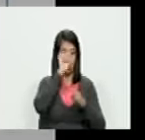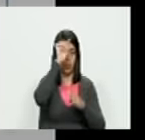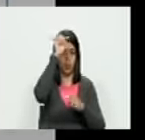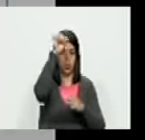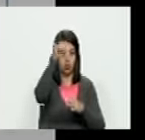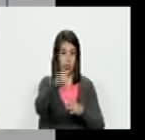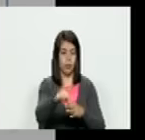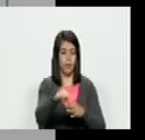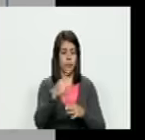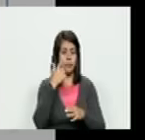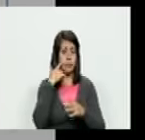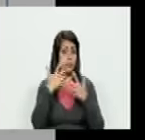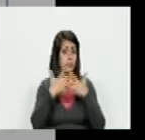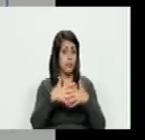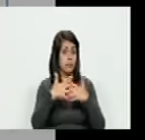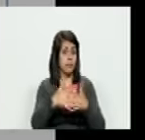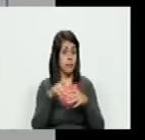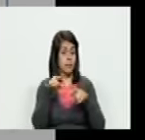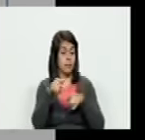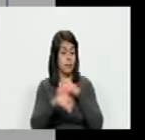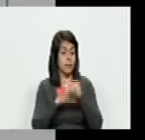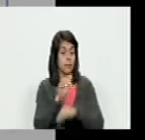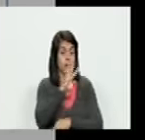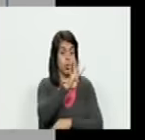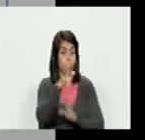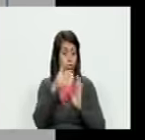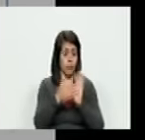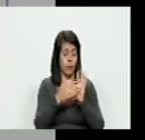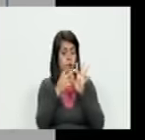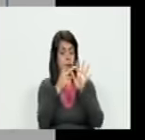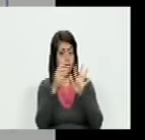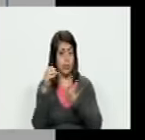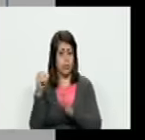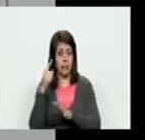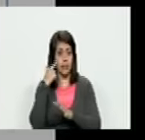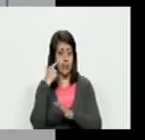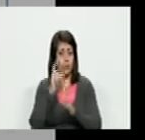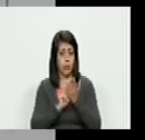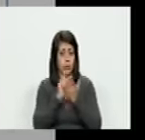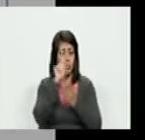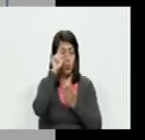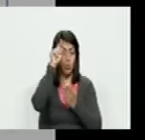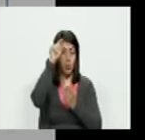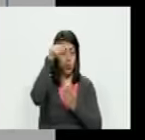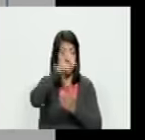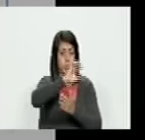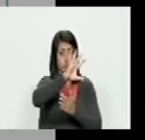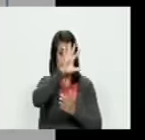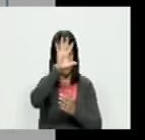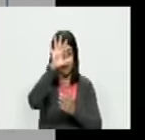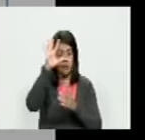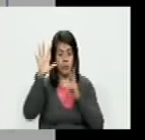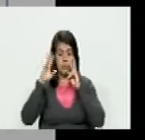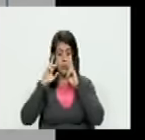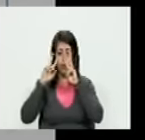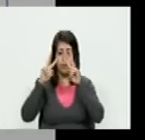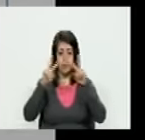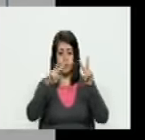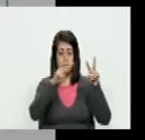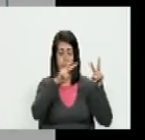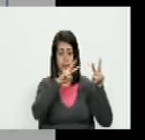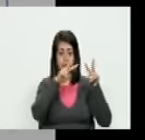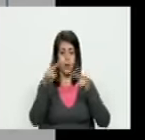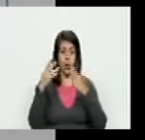y que esa compañía de Elon Musk ha mandado más de 4.700 satélites al espacio exterior para la NASA